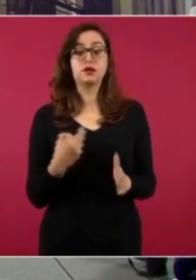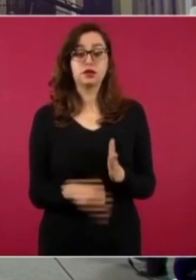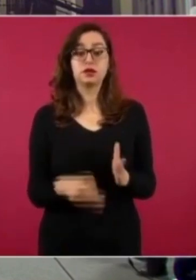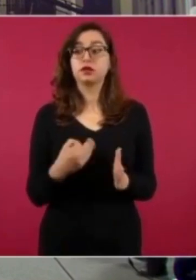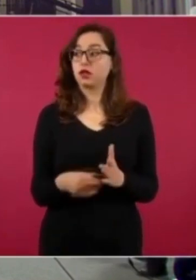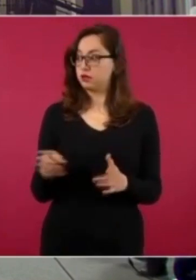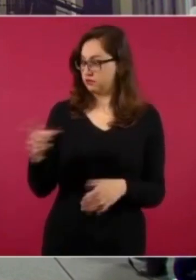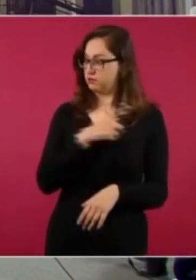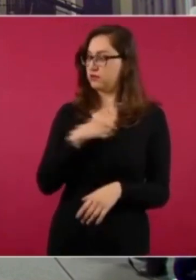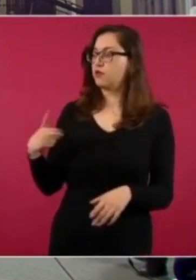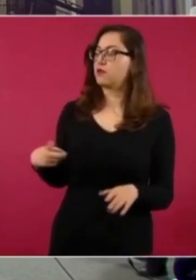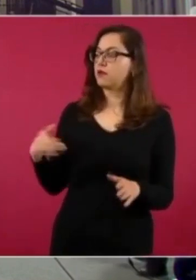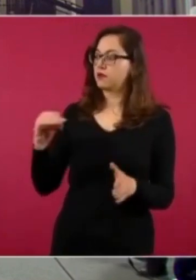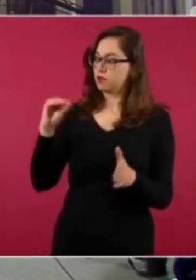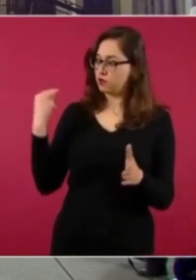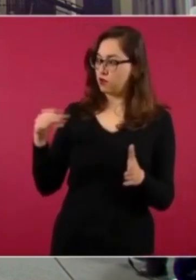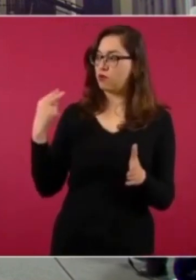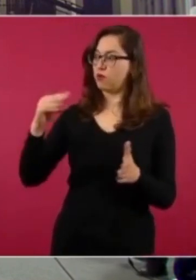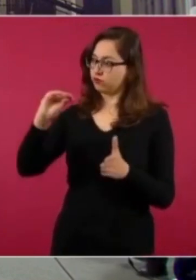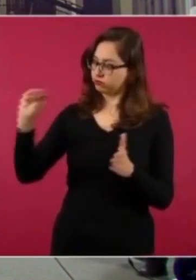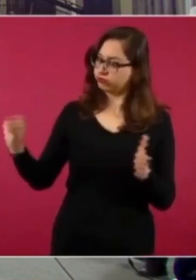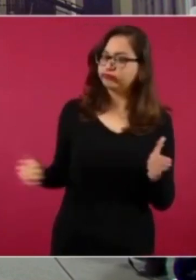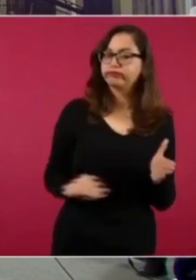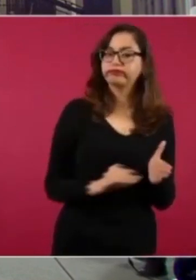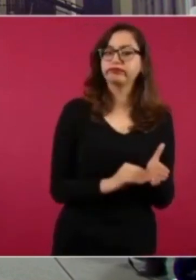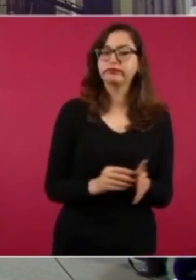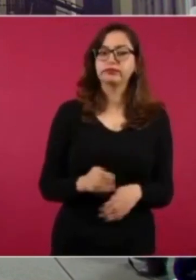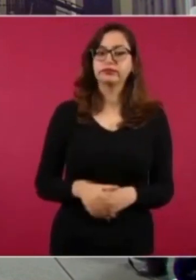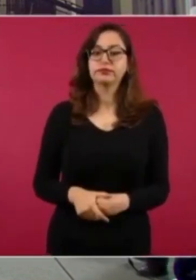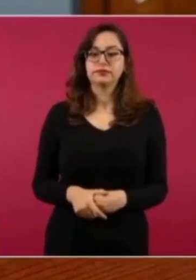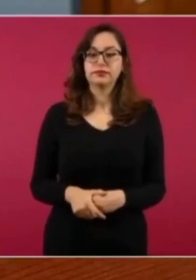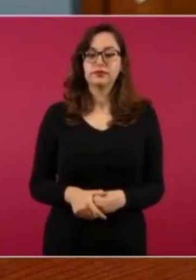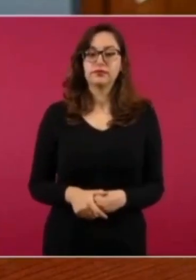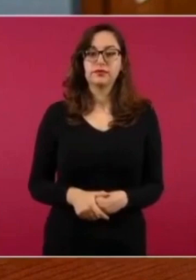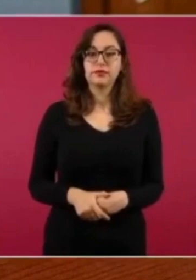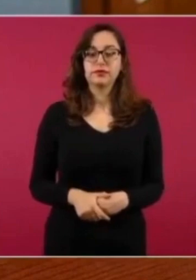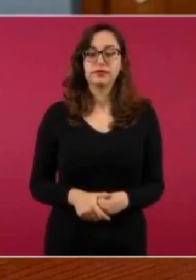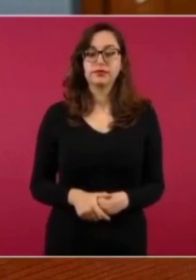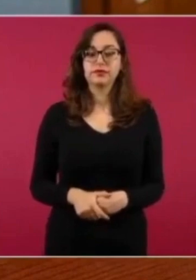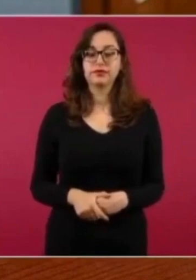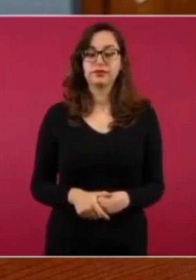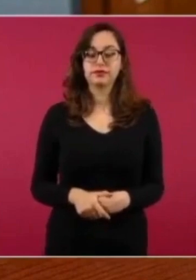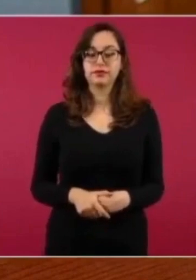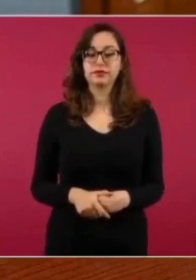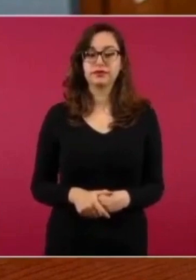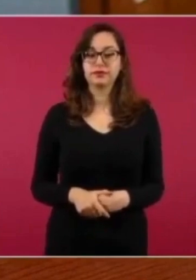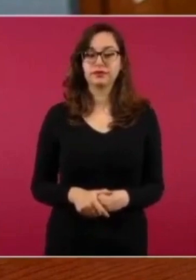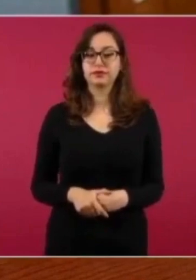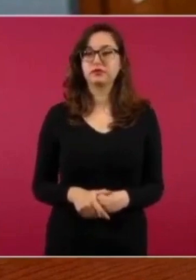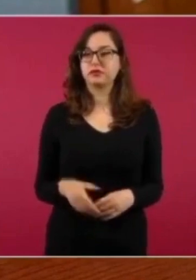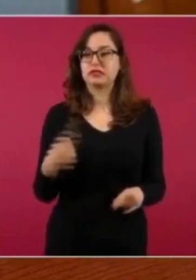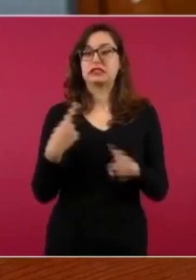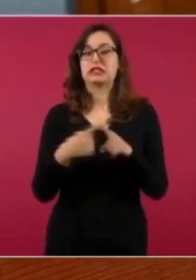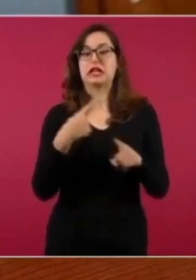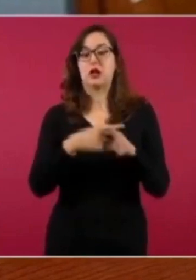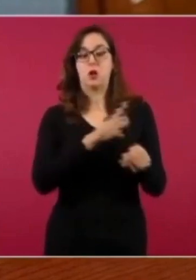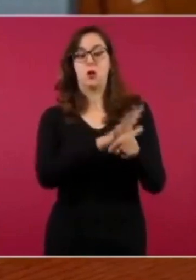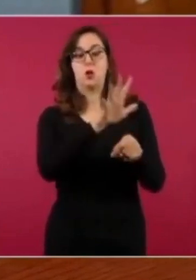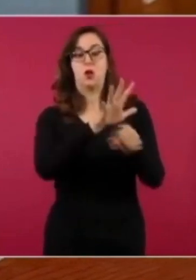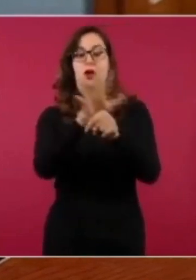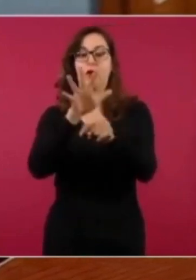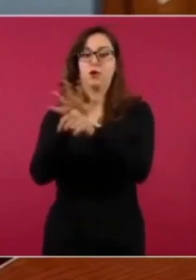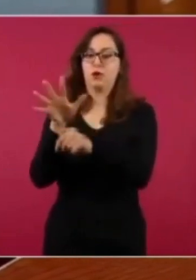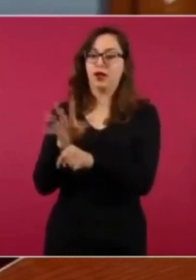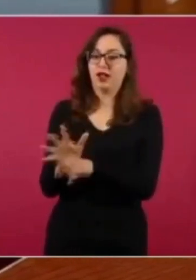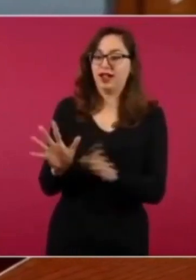jueves en Palacio Nacional, López Obrador mencionó a los precandidatos del bloque conservador, entre los que se encuentran legisladores, gobernadores,